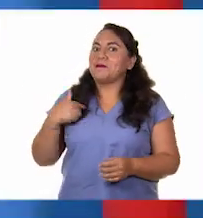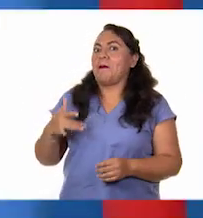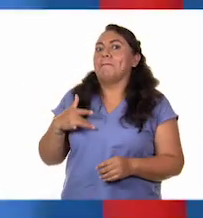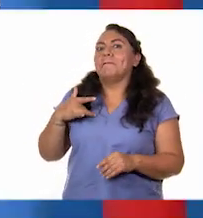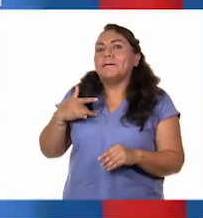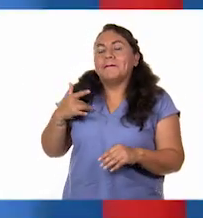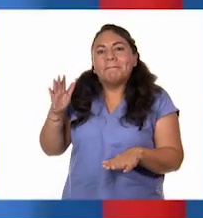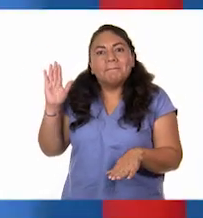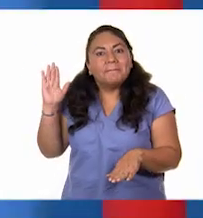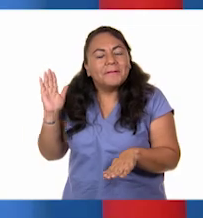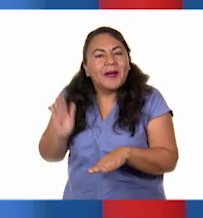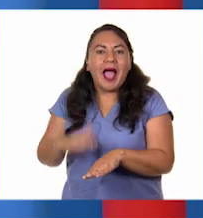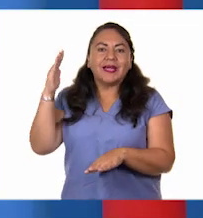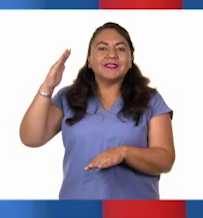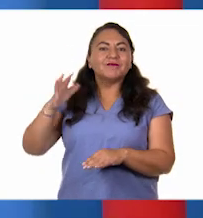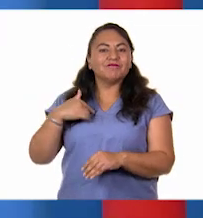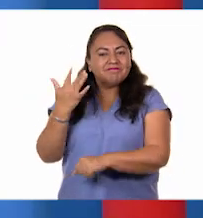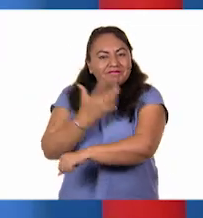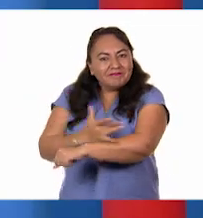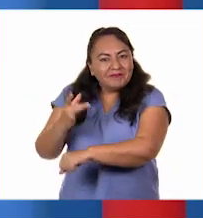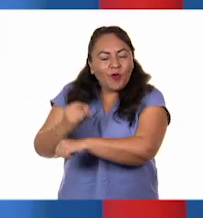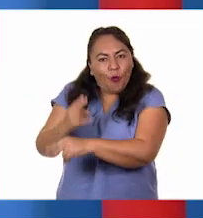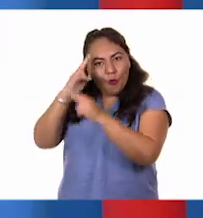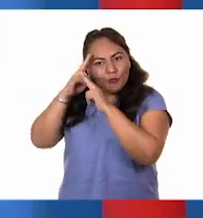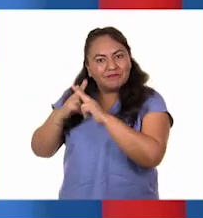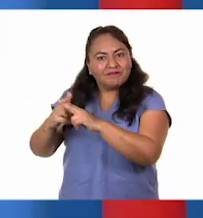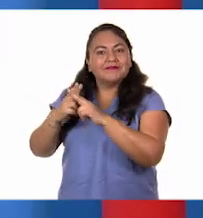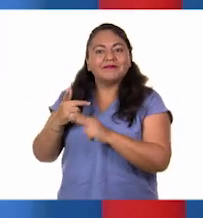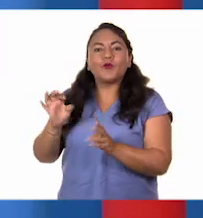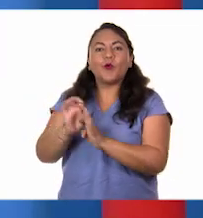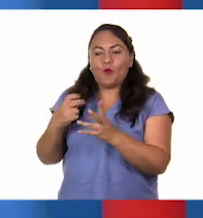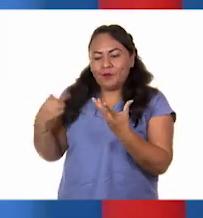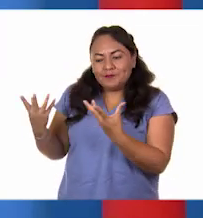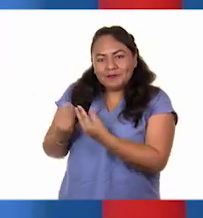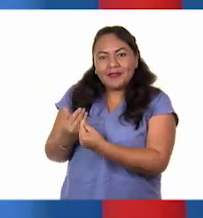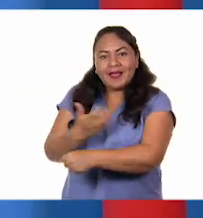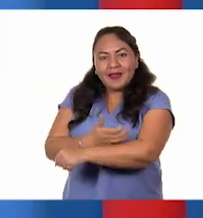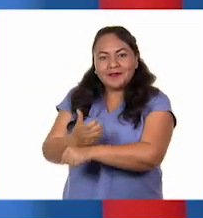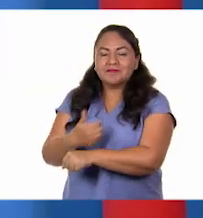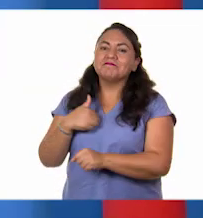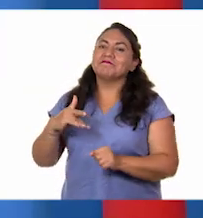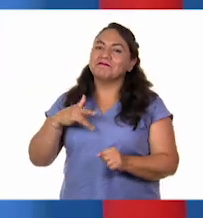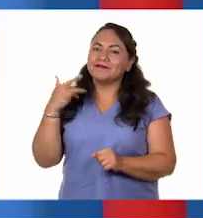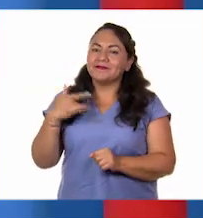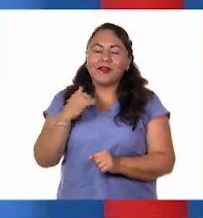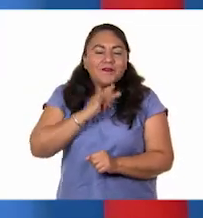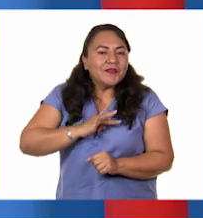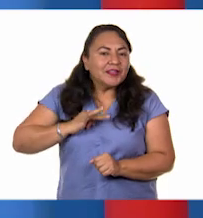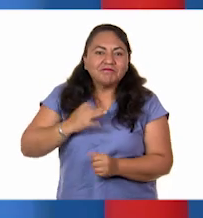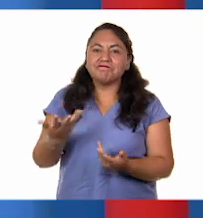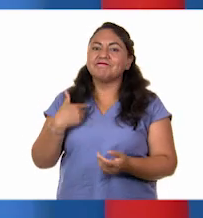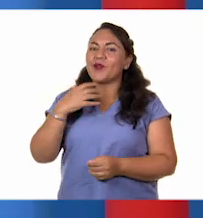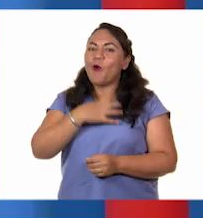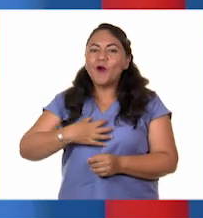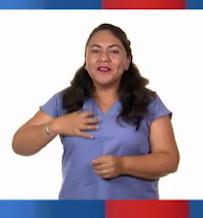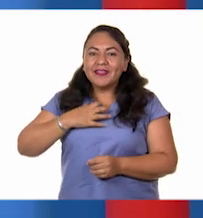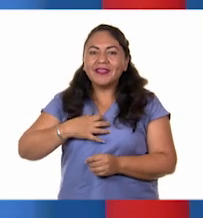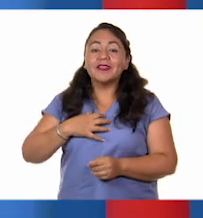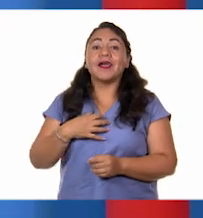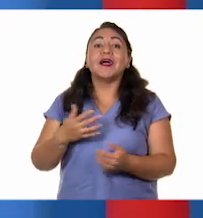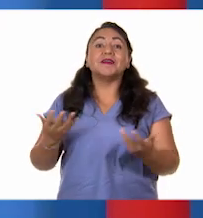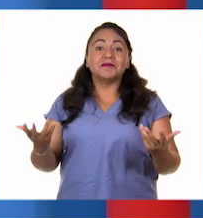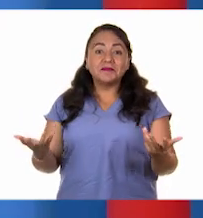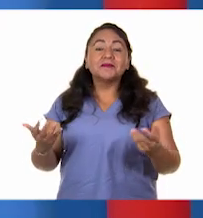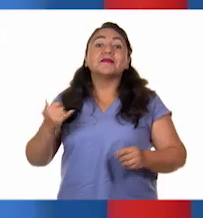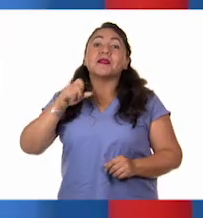siento más honrada y qué honor de impartir esta clase con usted. Me siento muy feliz, muy contenta. Y